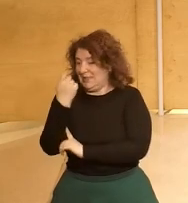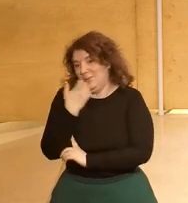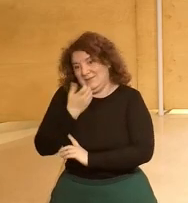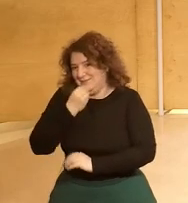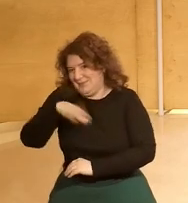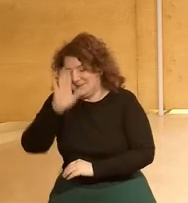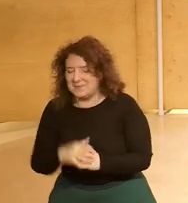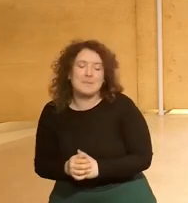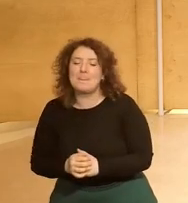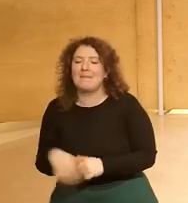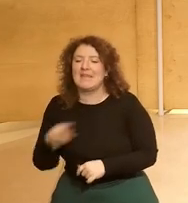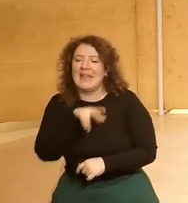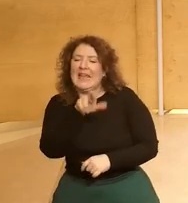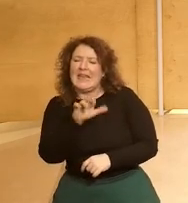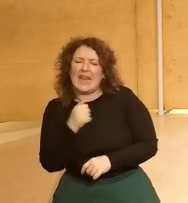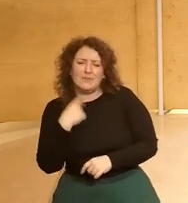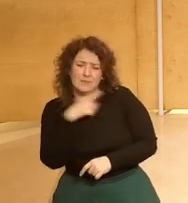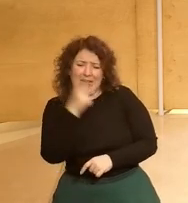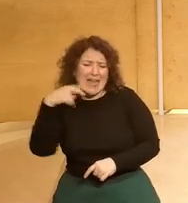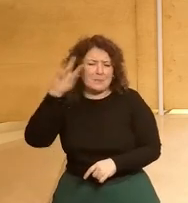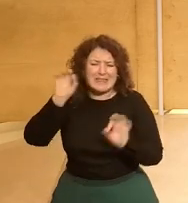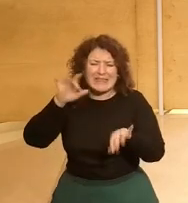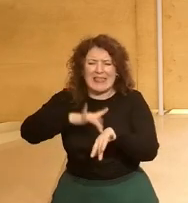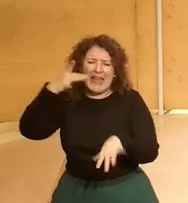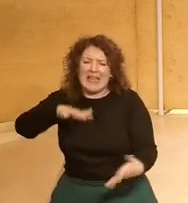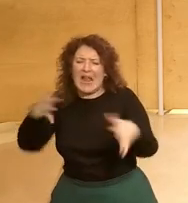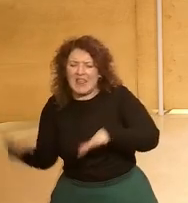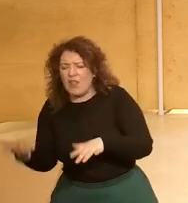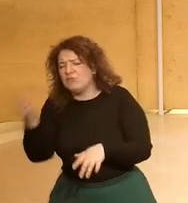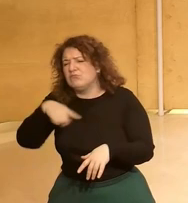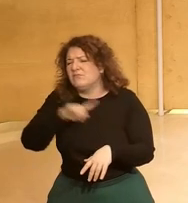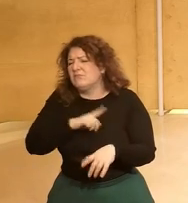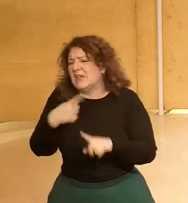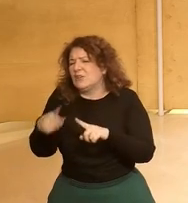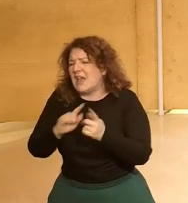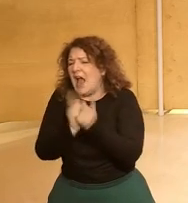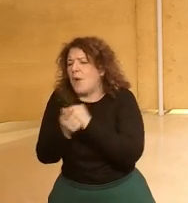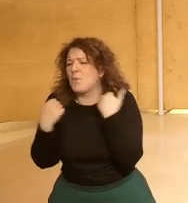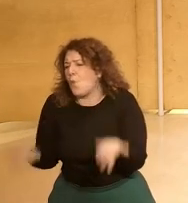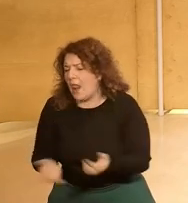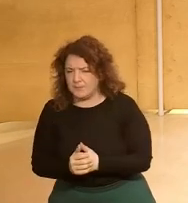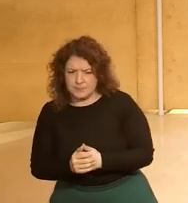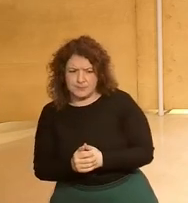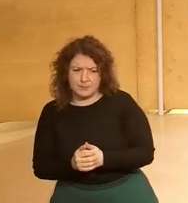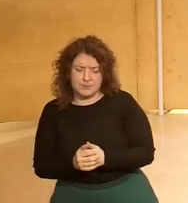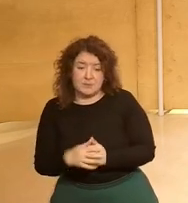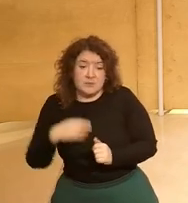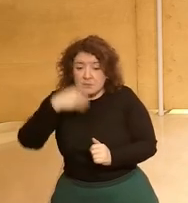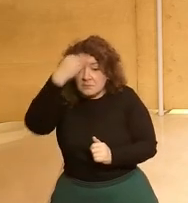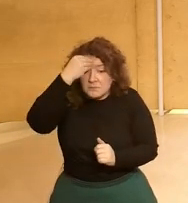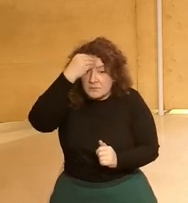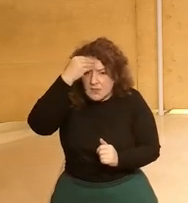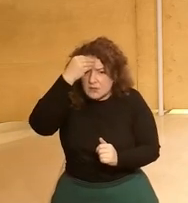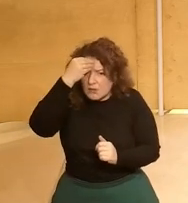Nerea desde tu perspectiva también de experta en digitalización ¿qué crees que ha cambiado? Bueno yo creo que ha cambiado